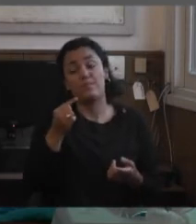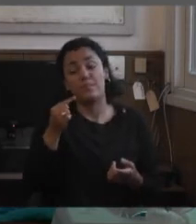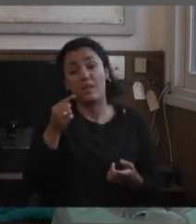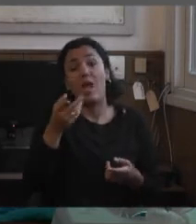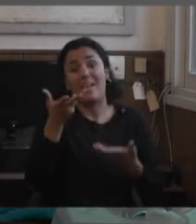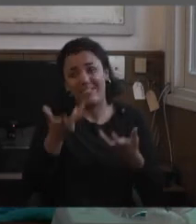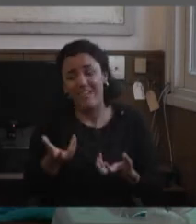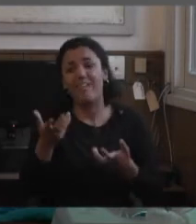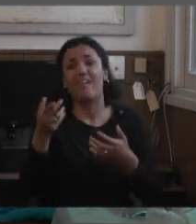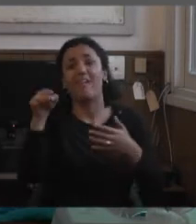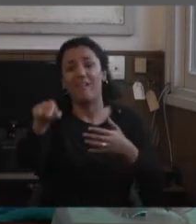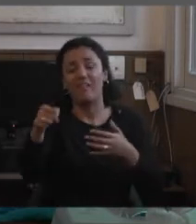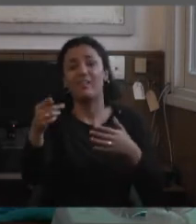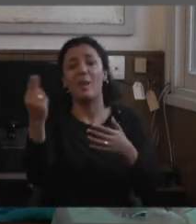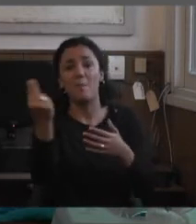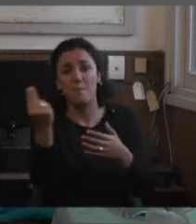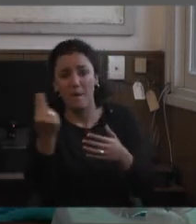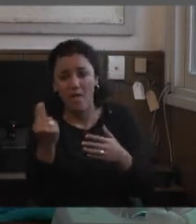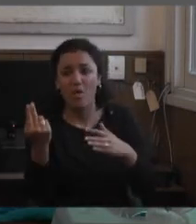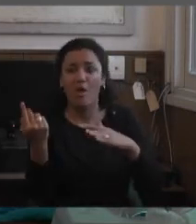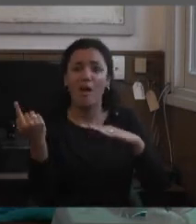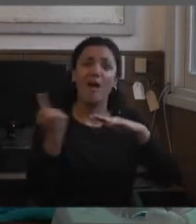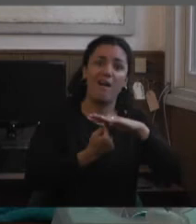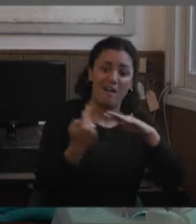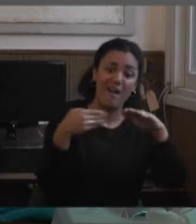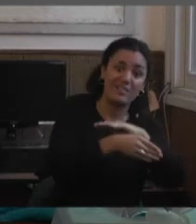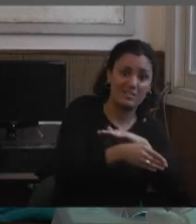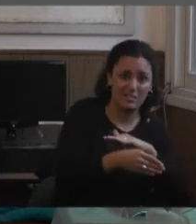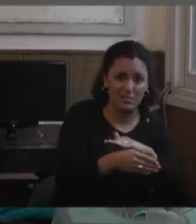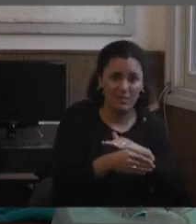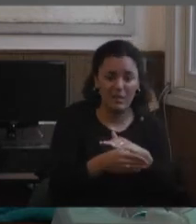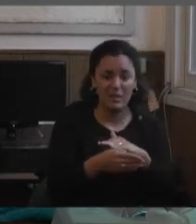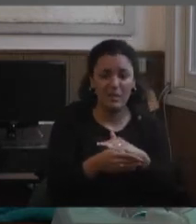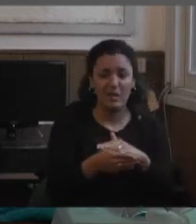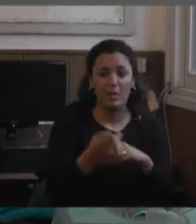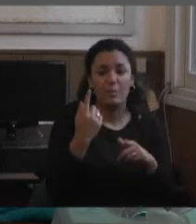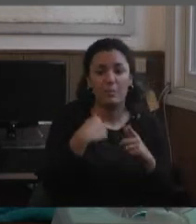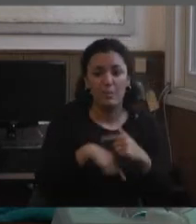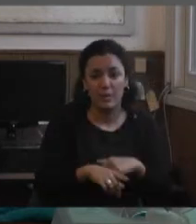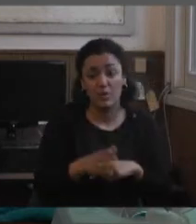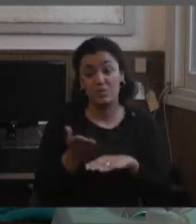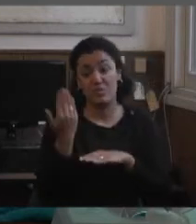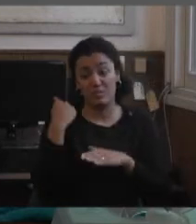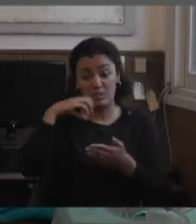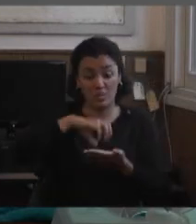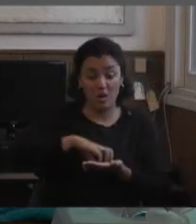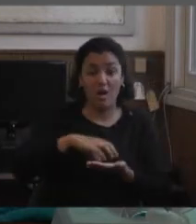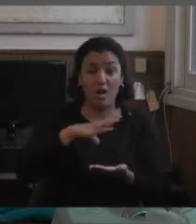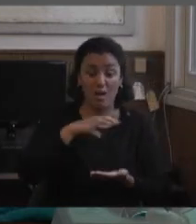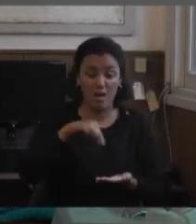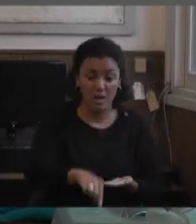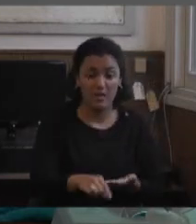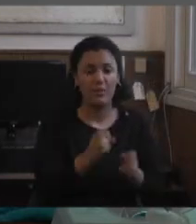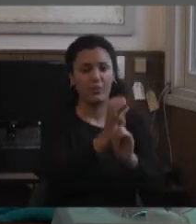accesible, pero a uno le van quedando cuestiones. Ahora ya no tanto, pero si uno iba a un lugar y el baño de mujeres tenía una